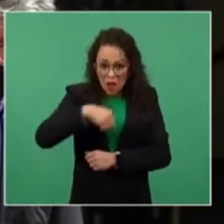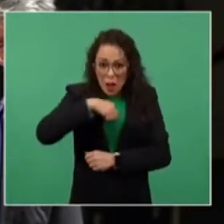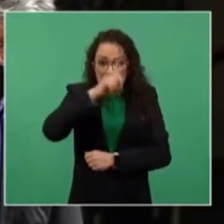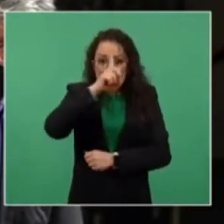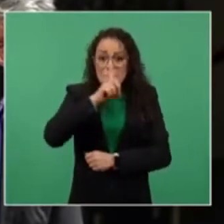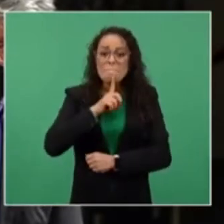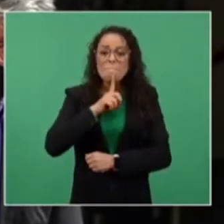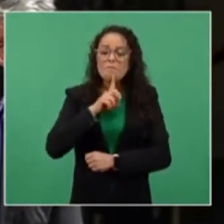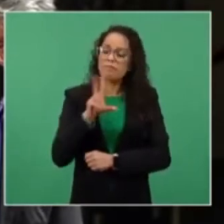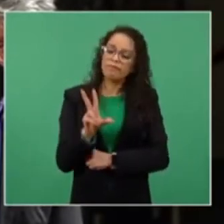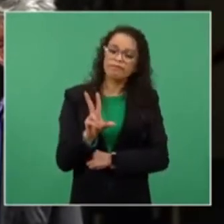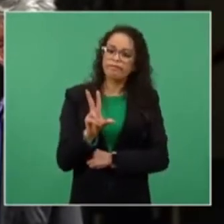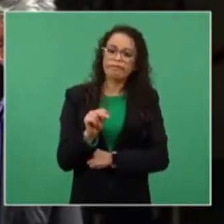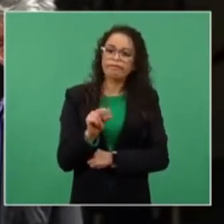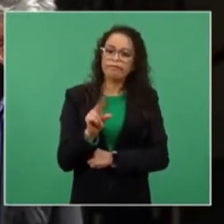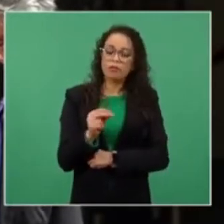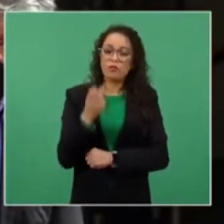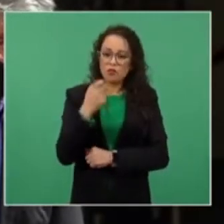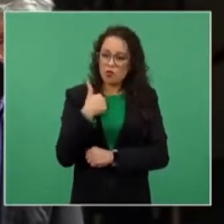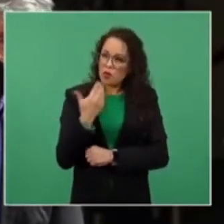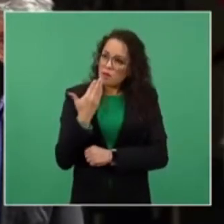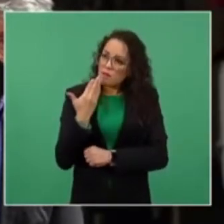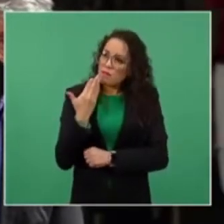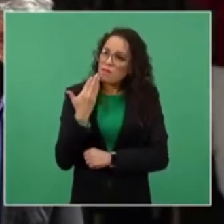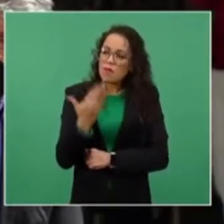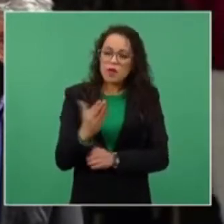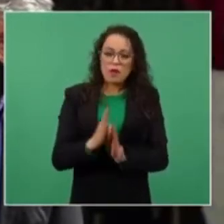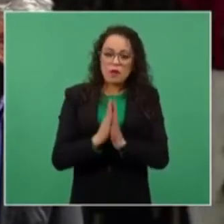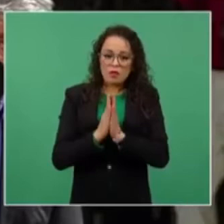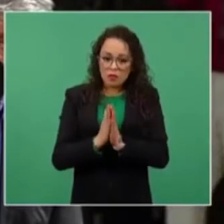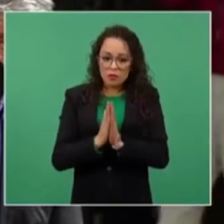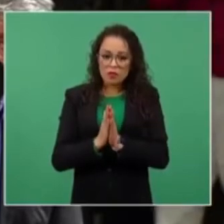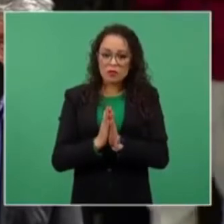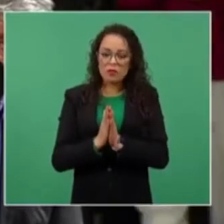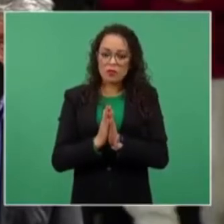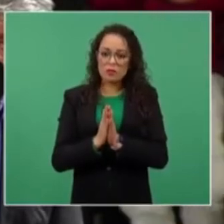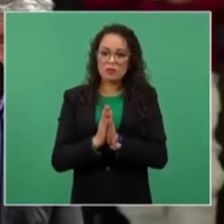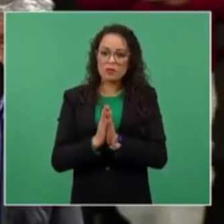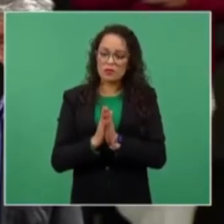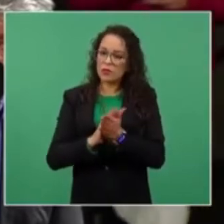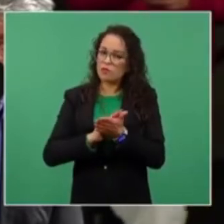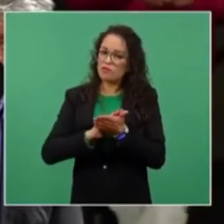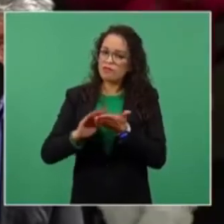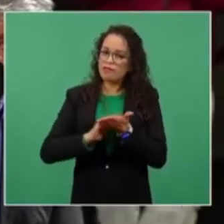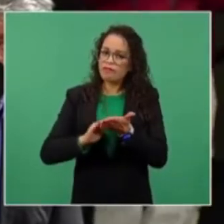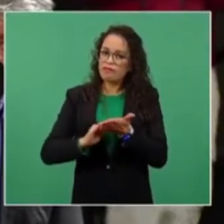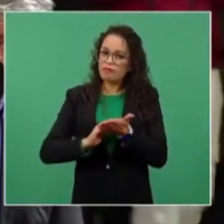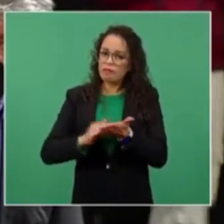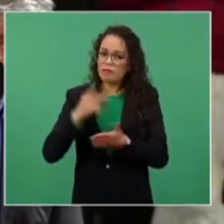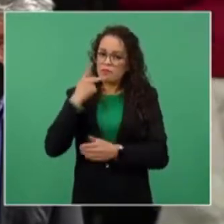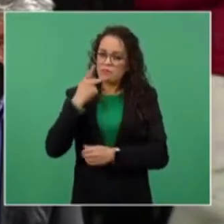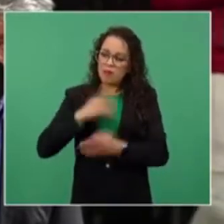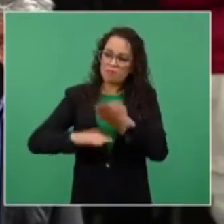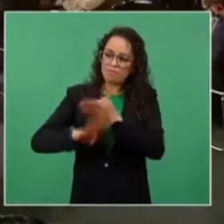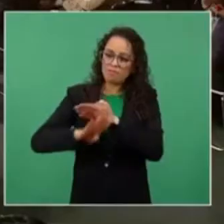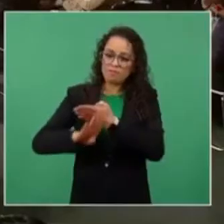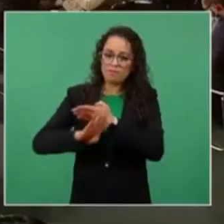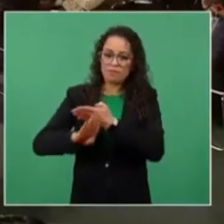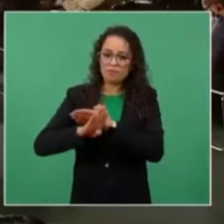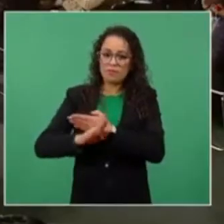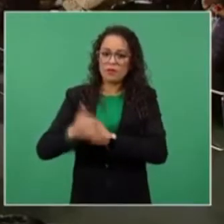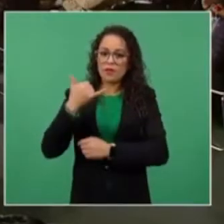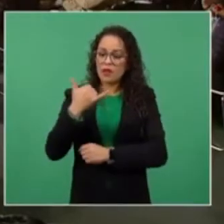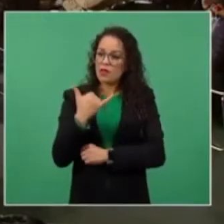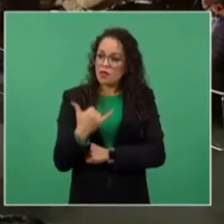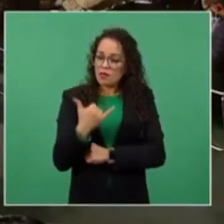pido de la manera más atenta que reivindiquen mi nombre y una disculpa pública por parte